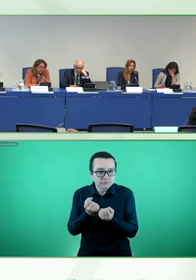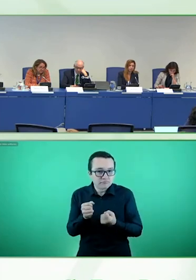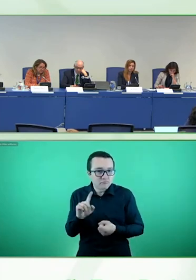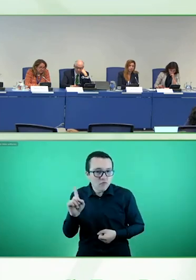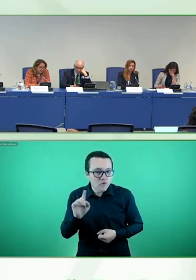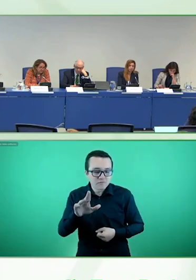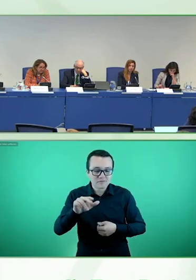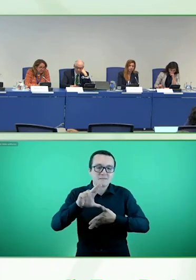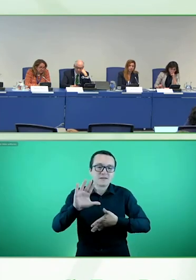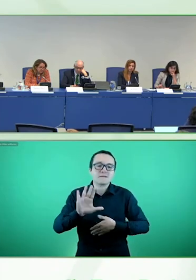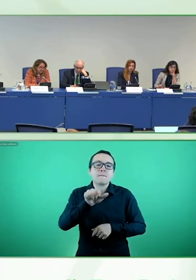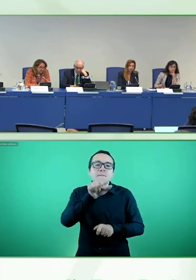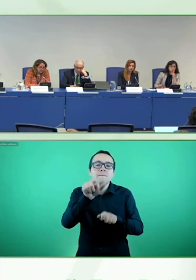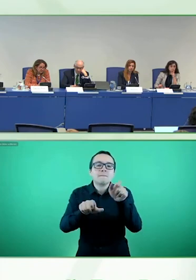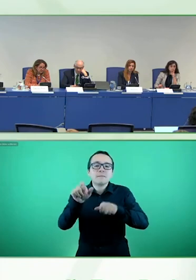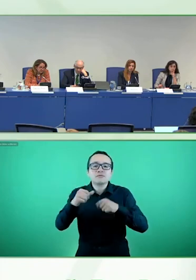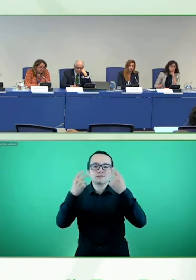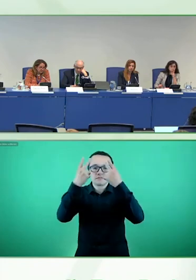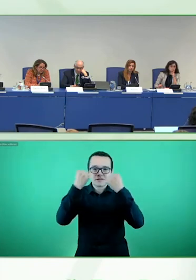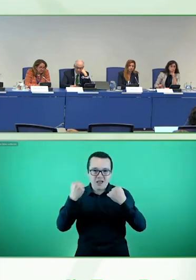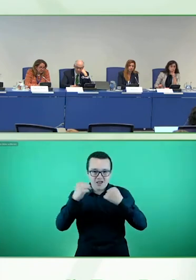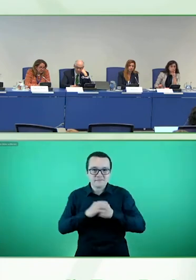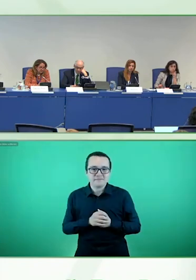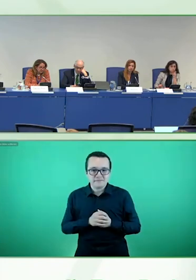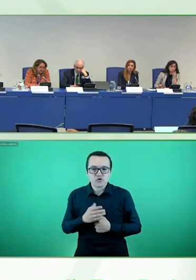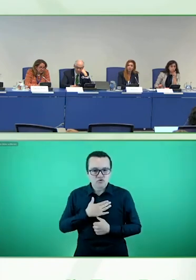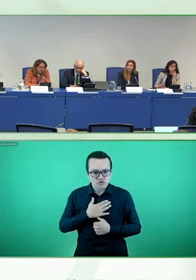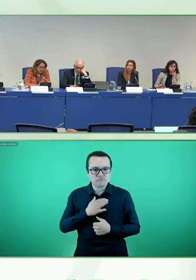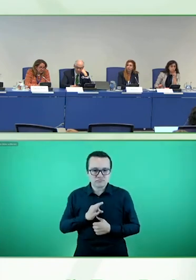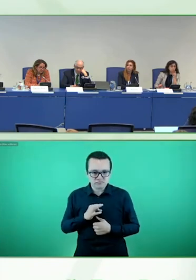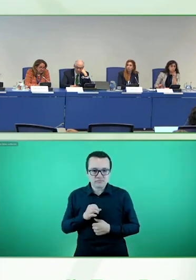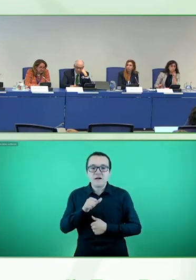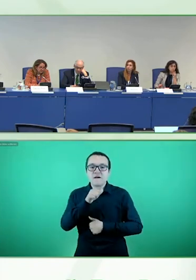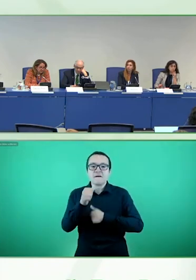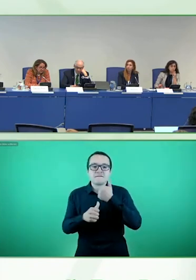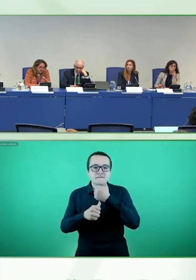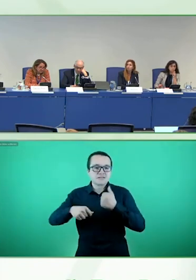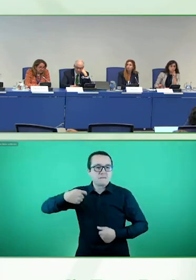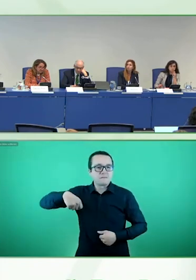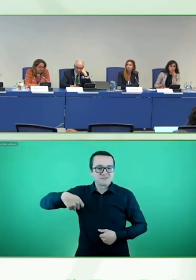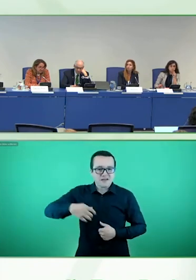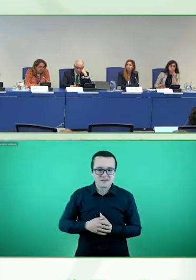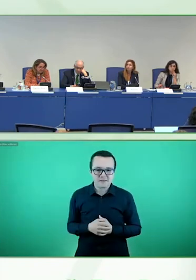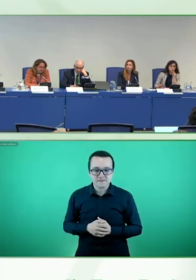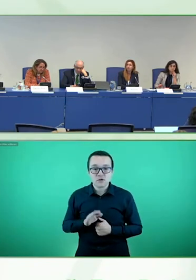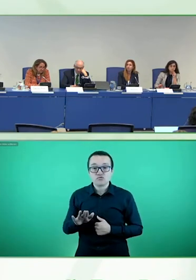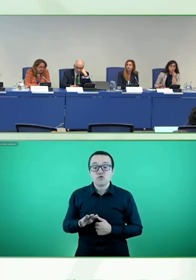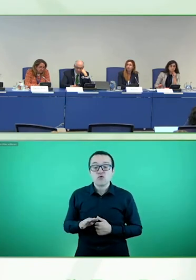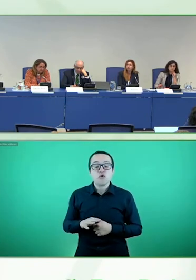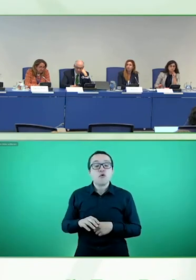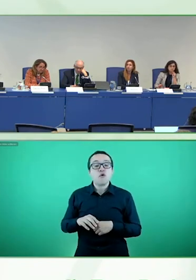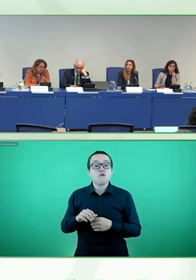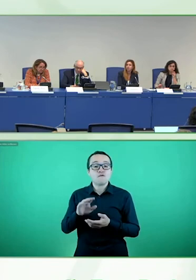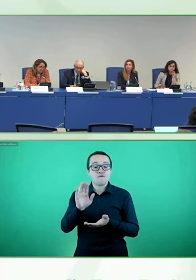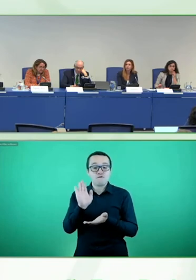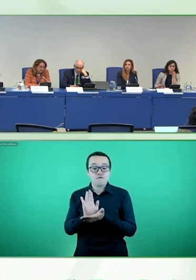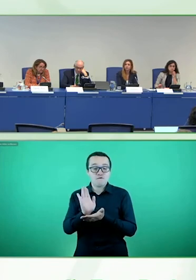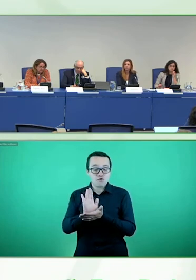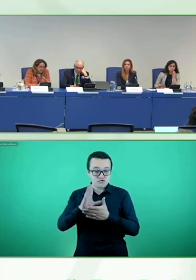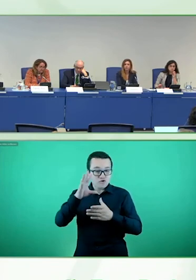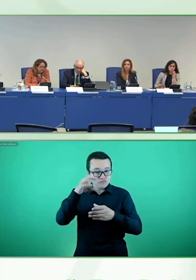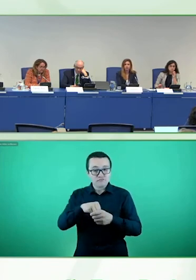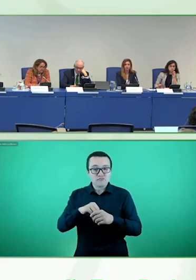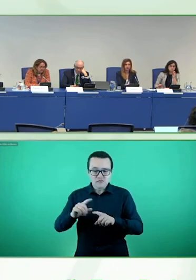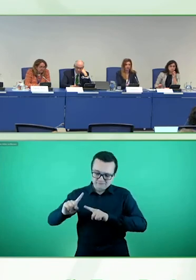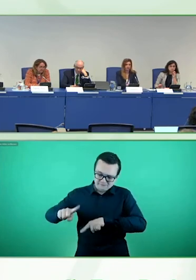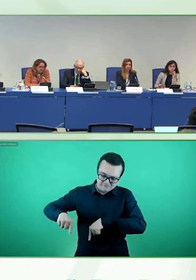yo tengo también el orgullo de ser su vicepresidente ejecutivo. La Fundación ha trabajado durante 25 años por